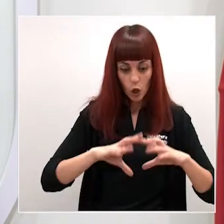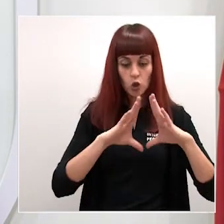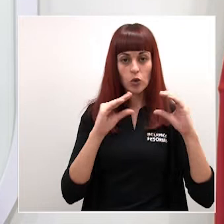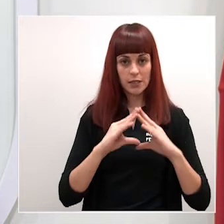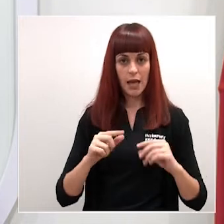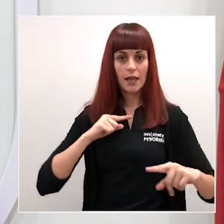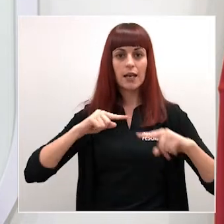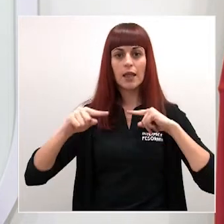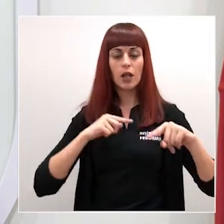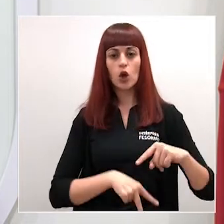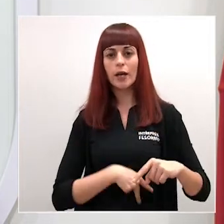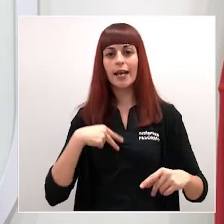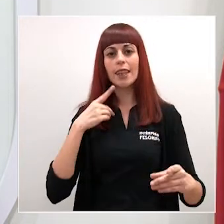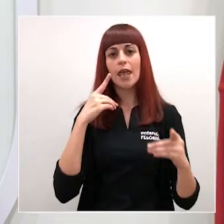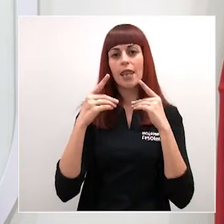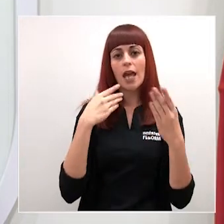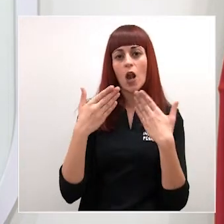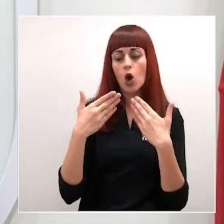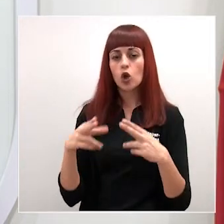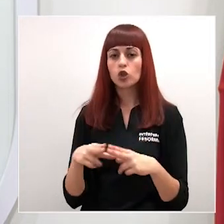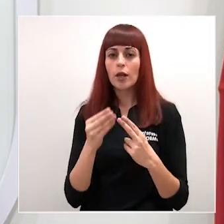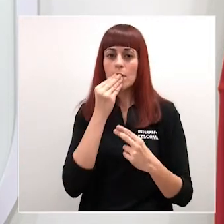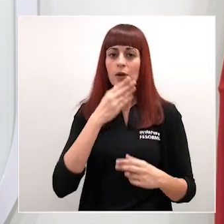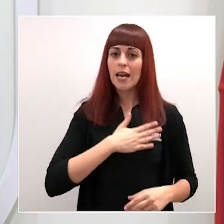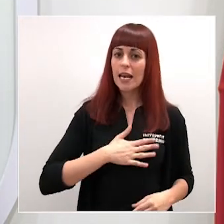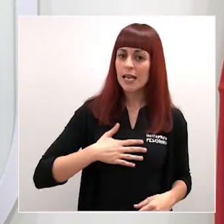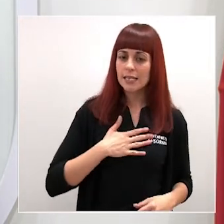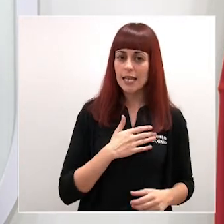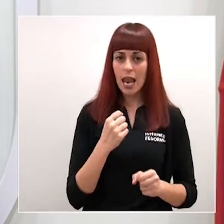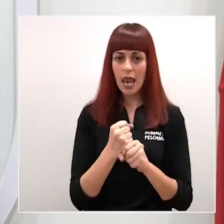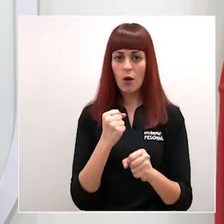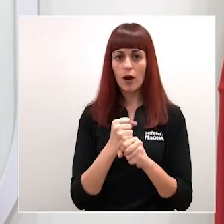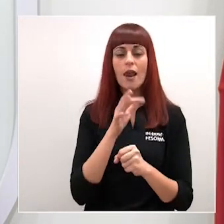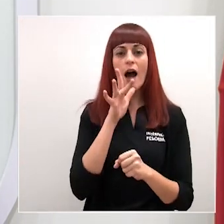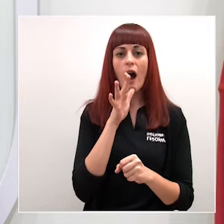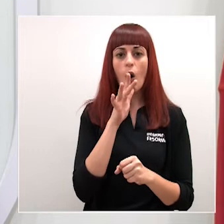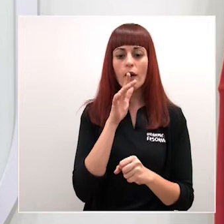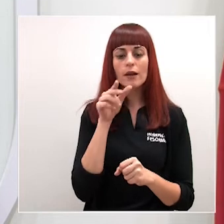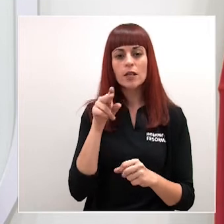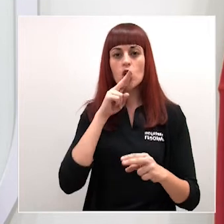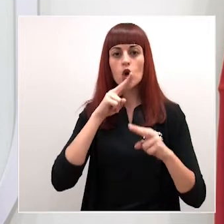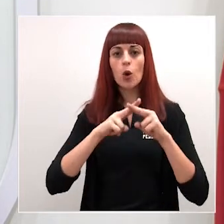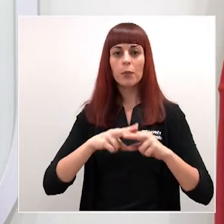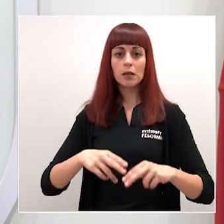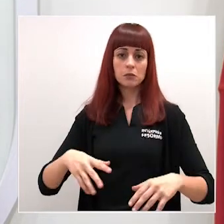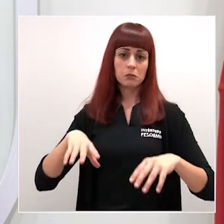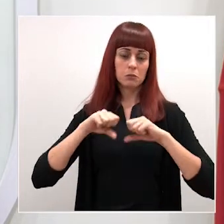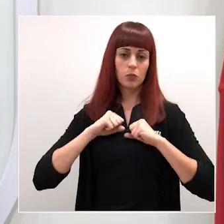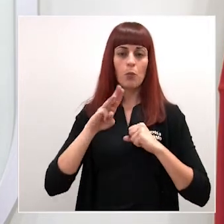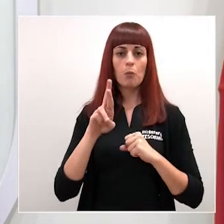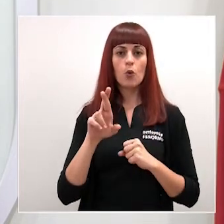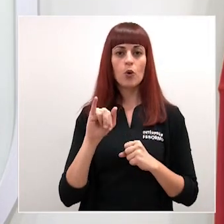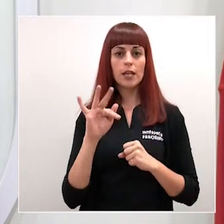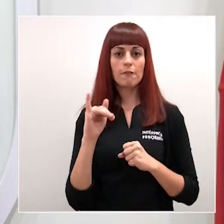Dirección General de Diálogo Social y Bienestar Laboral la pasará a ocupar Purificación Quadrupani en